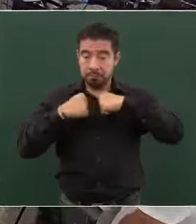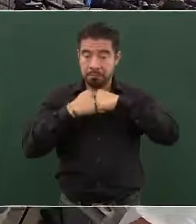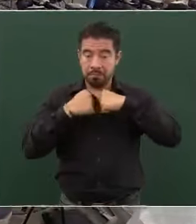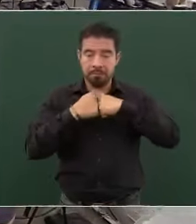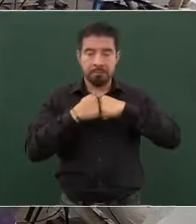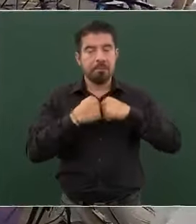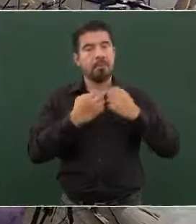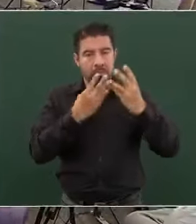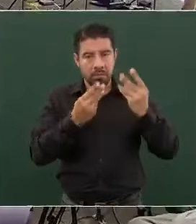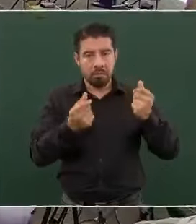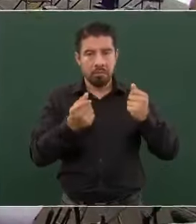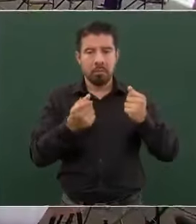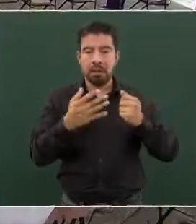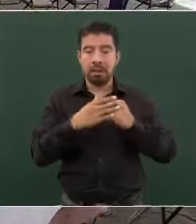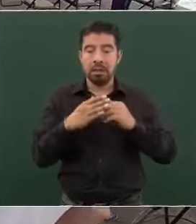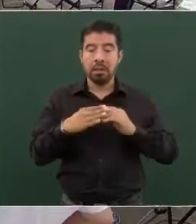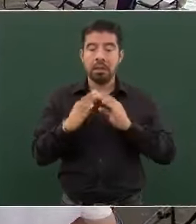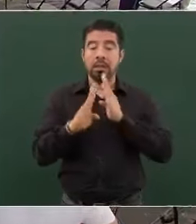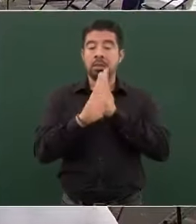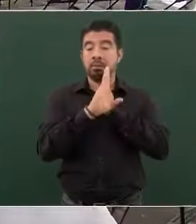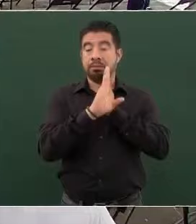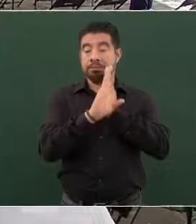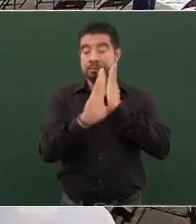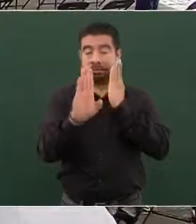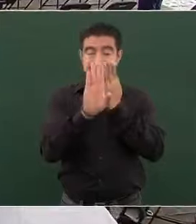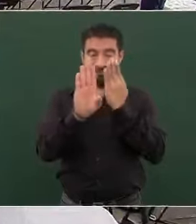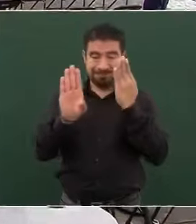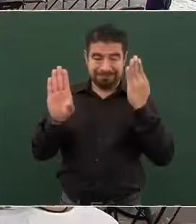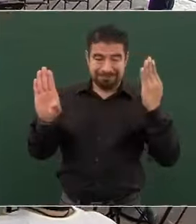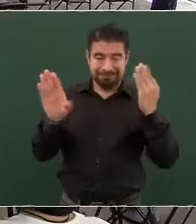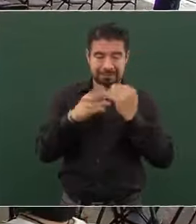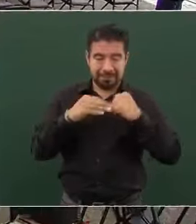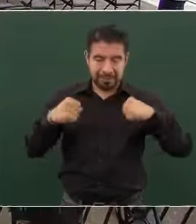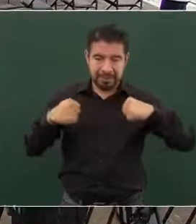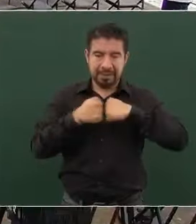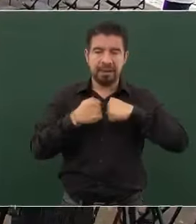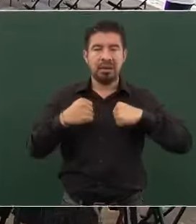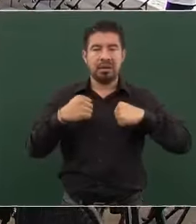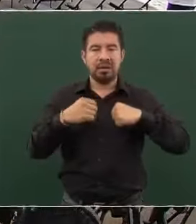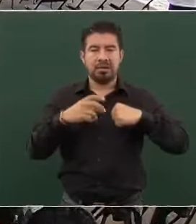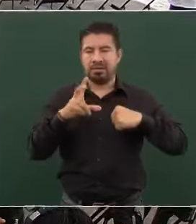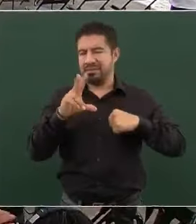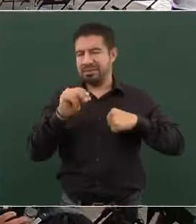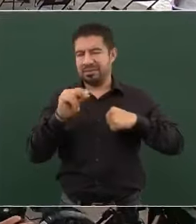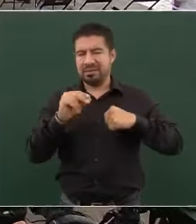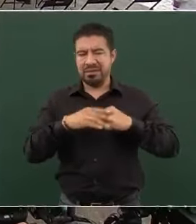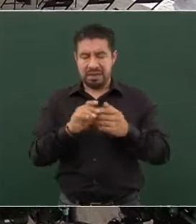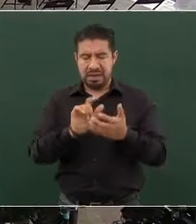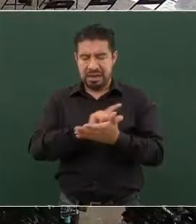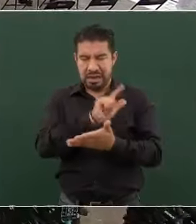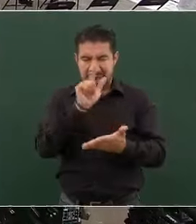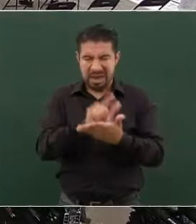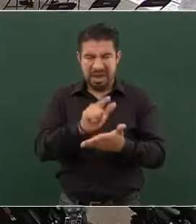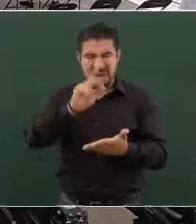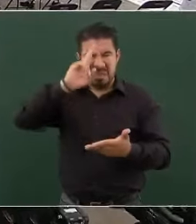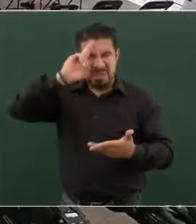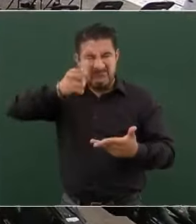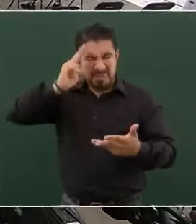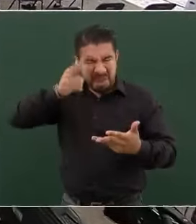no las leyes son severas, no militarizar,